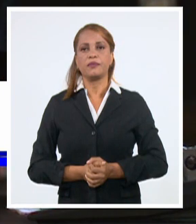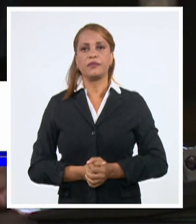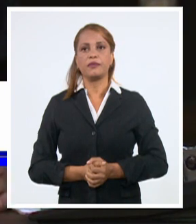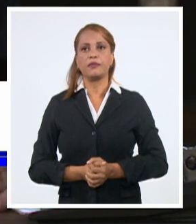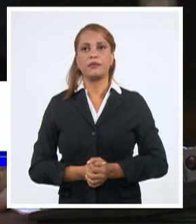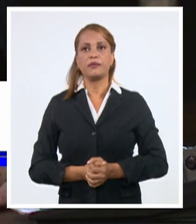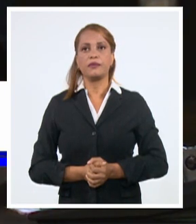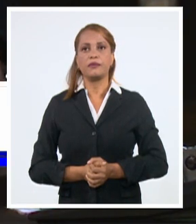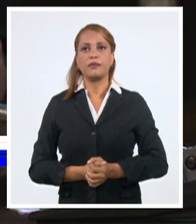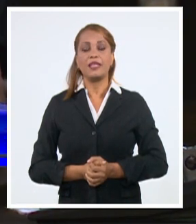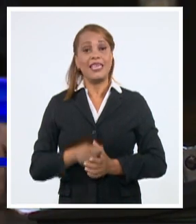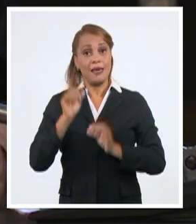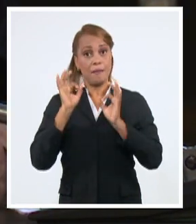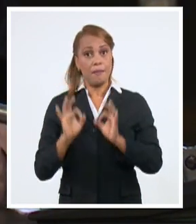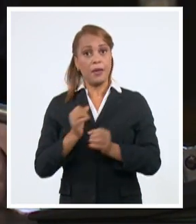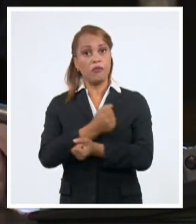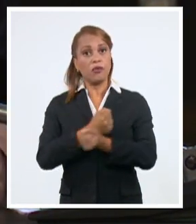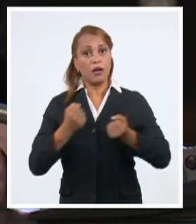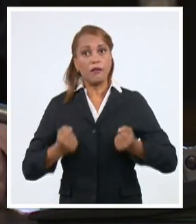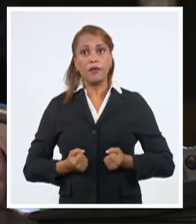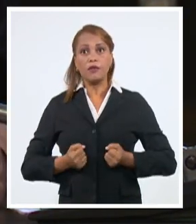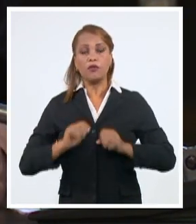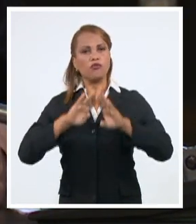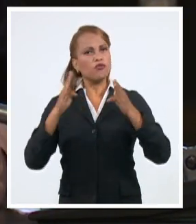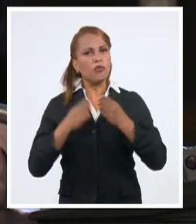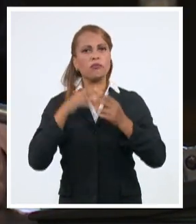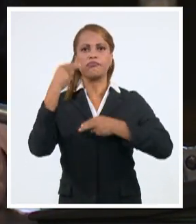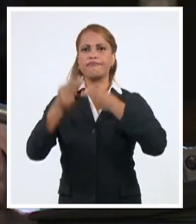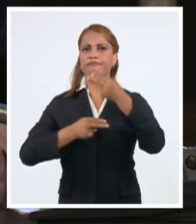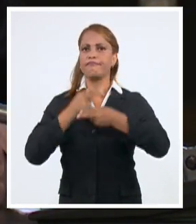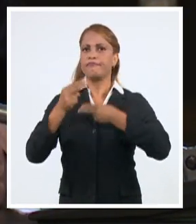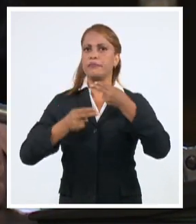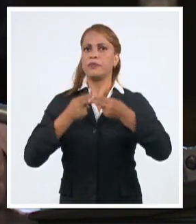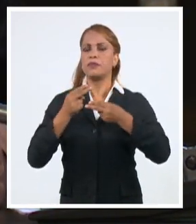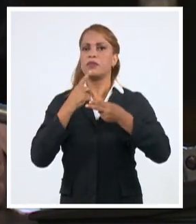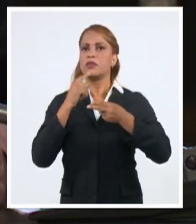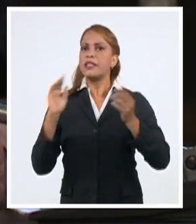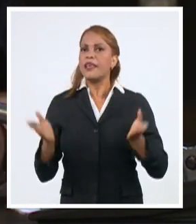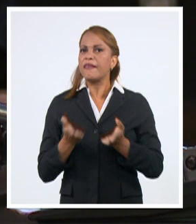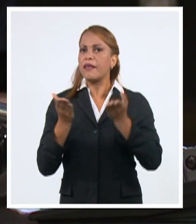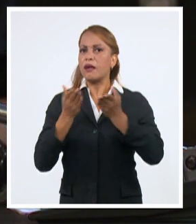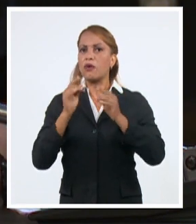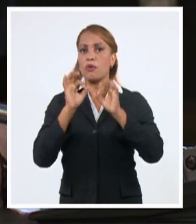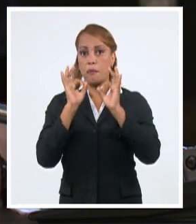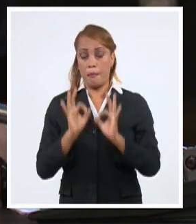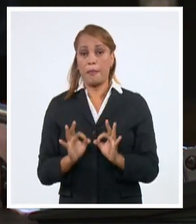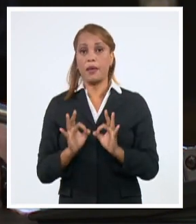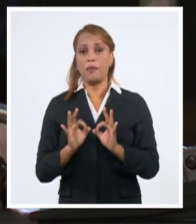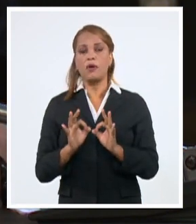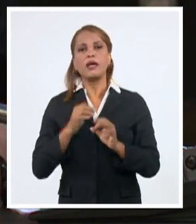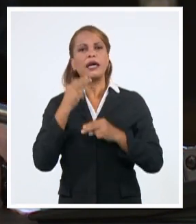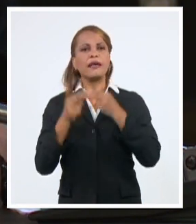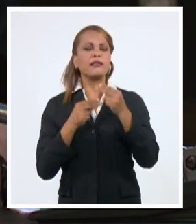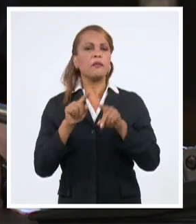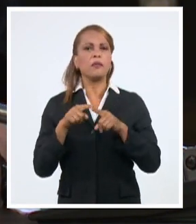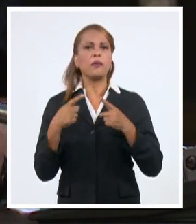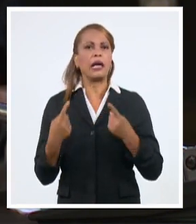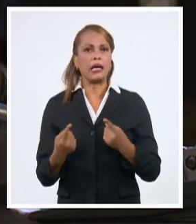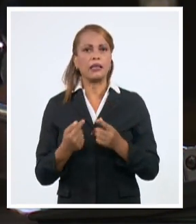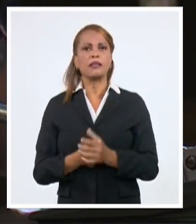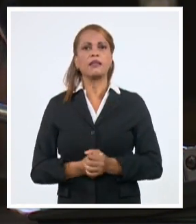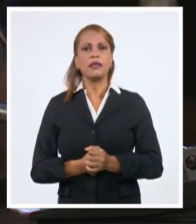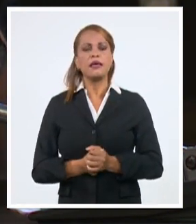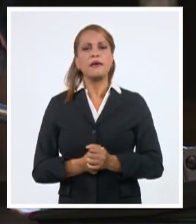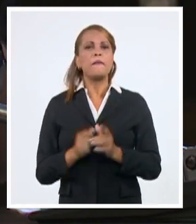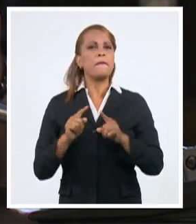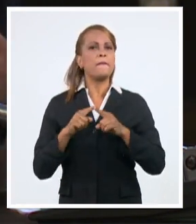Este sacrificio, toda esta estrategia que estamos desarrollando y que estamos potenciando es